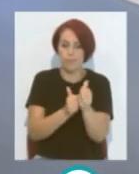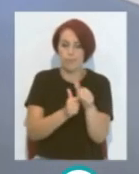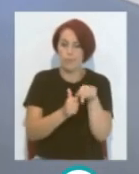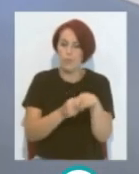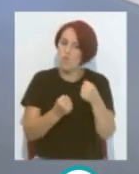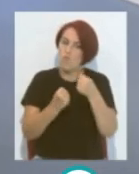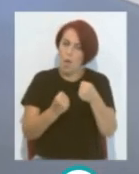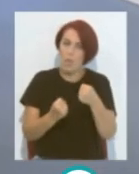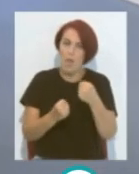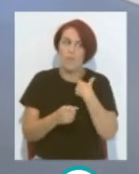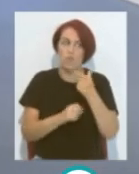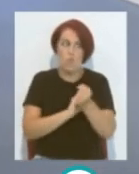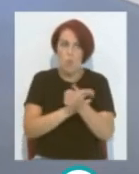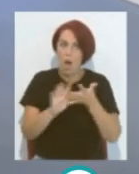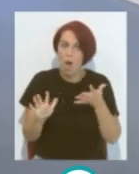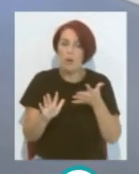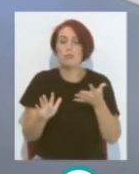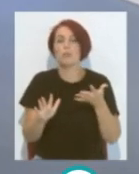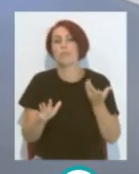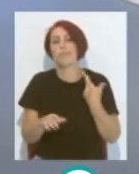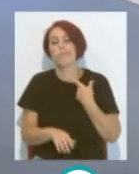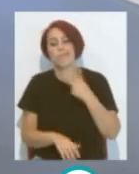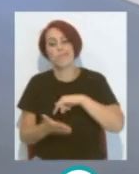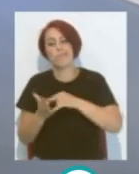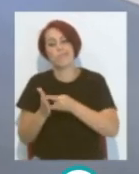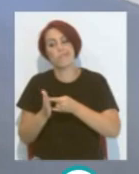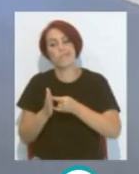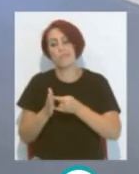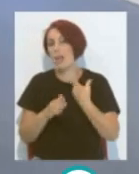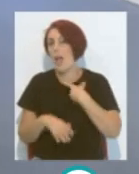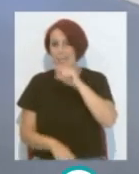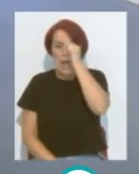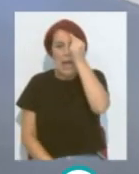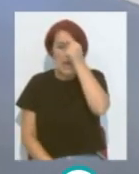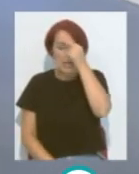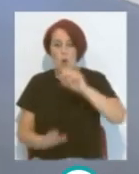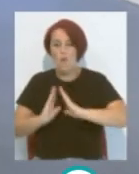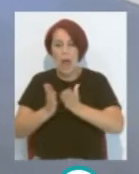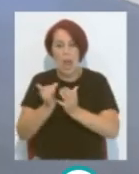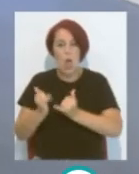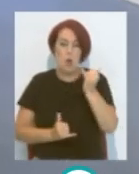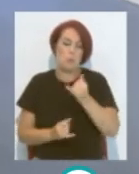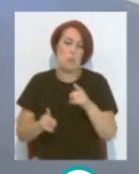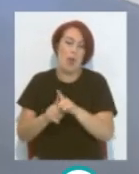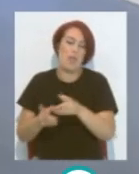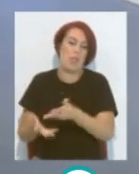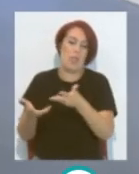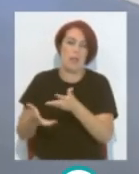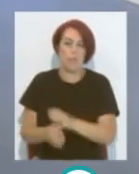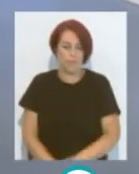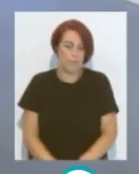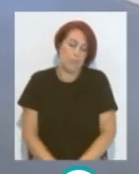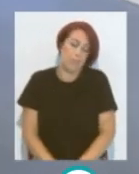fuerza, la velocidad Que lo que es la técnica, lo que es el talento, el golpeo del balón Pero bueno,